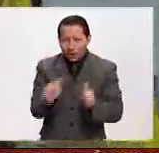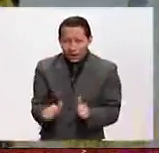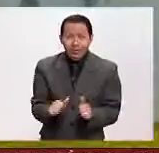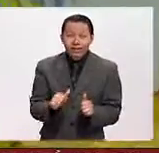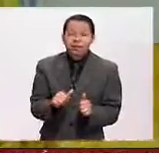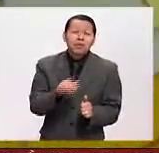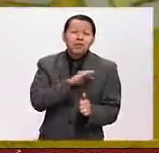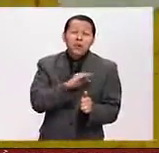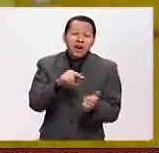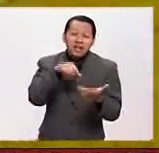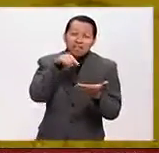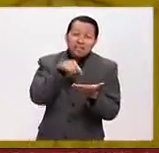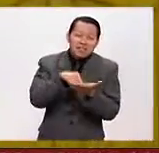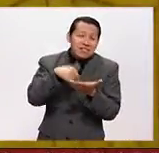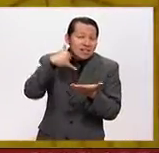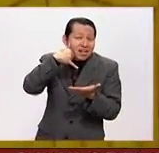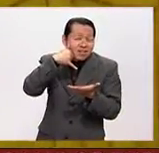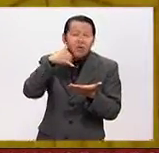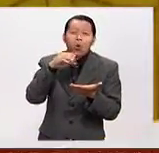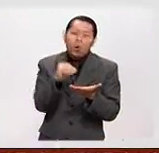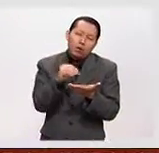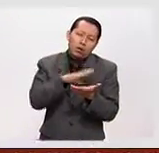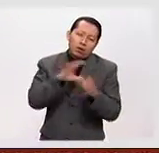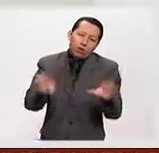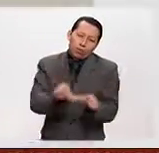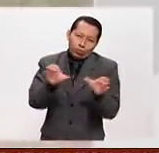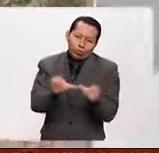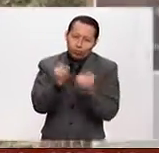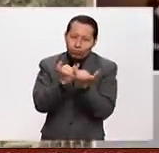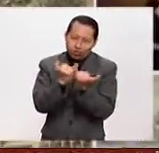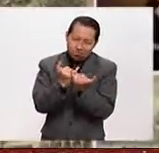su móvil o también desde un ordenador, no se lo pueden perder.